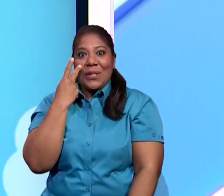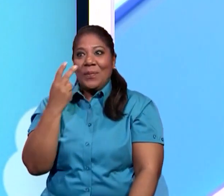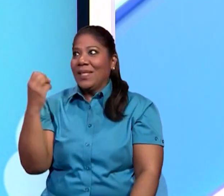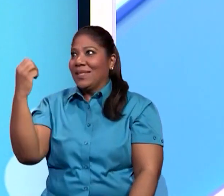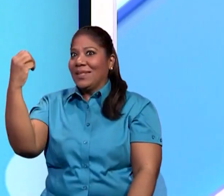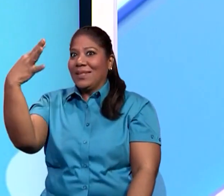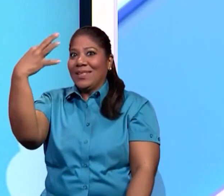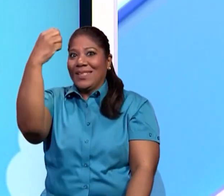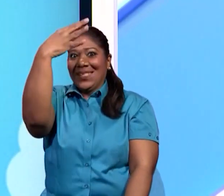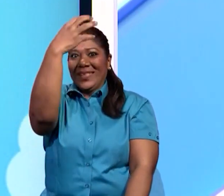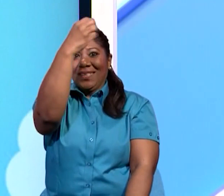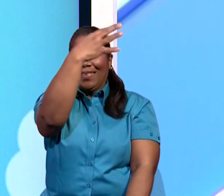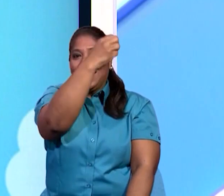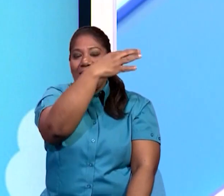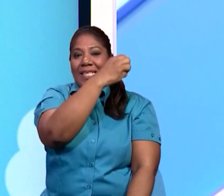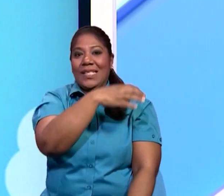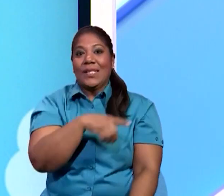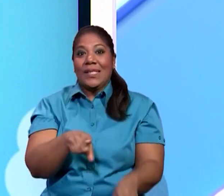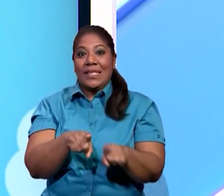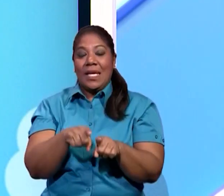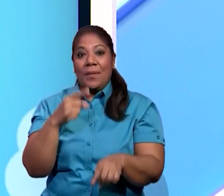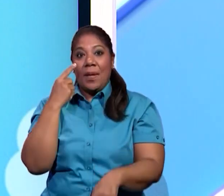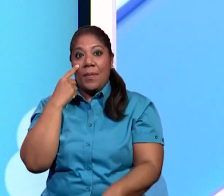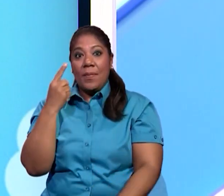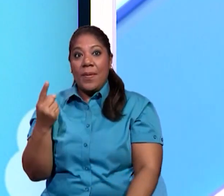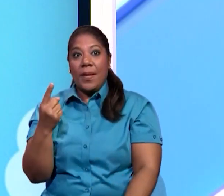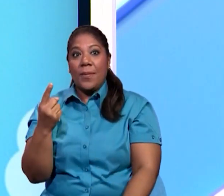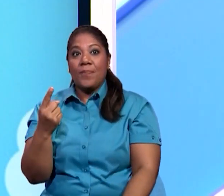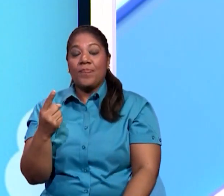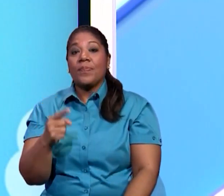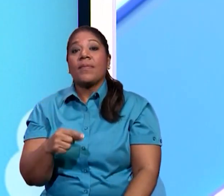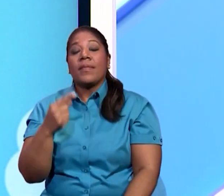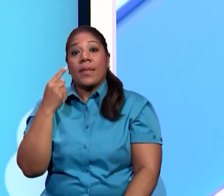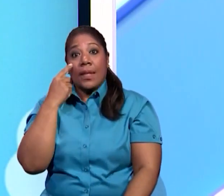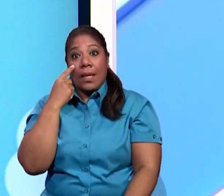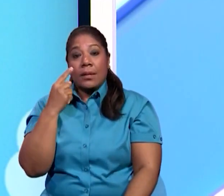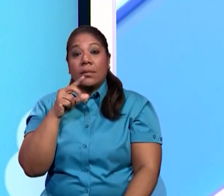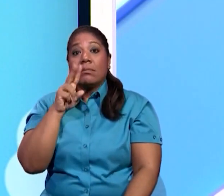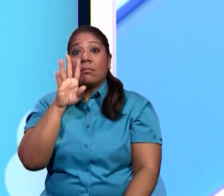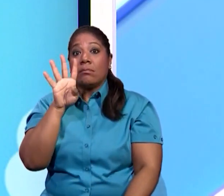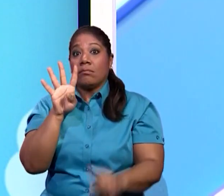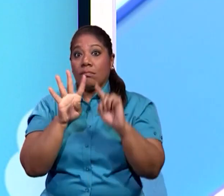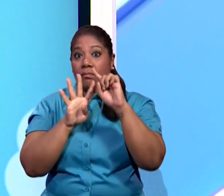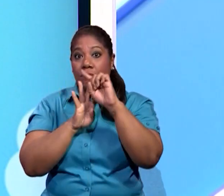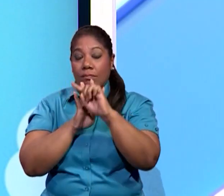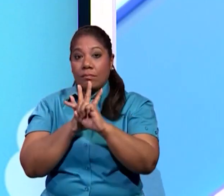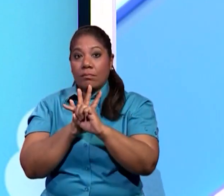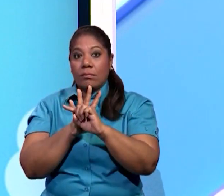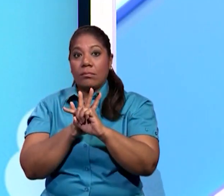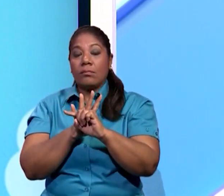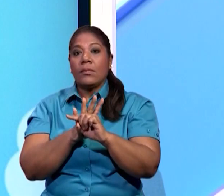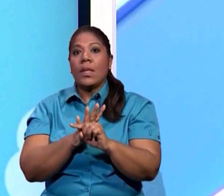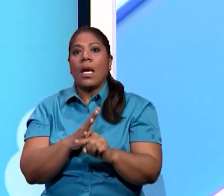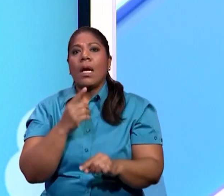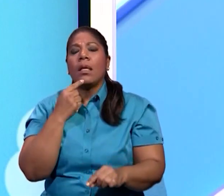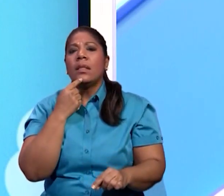también que aquí habla de norte, sur, este y oeste y habla de